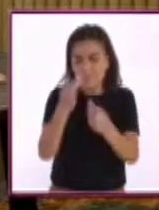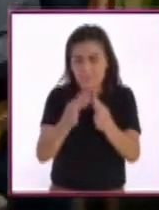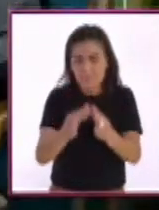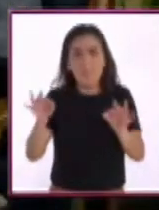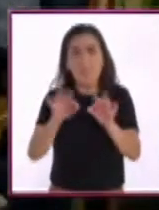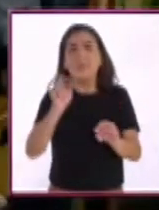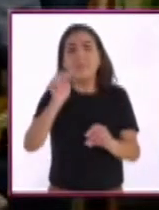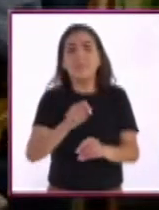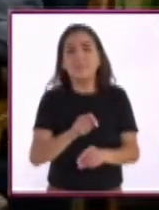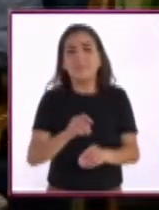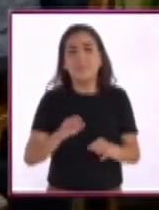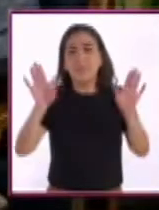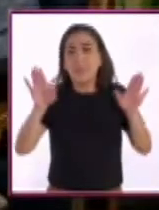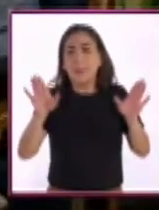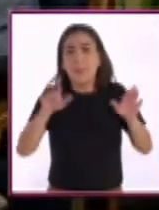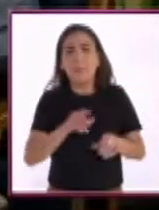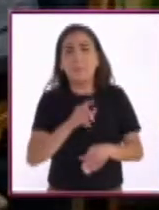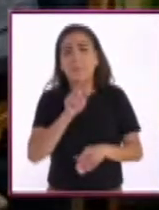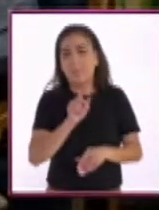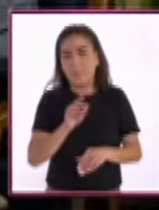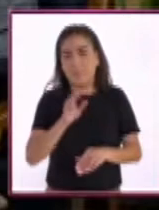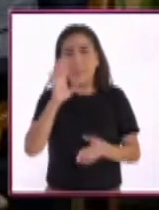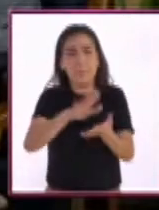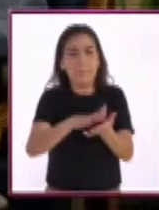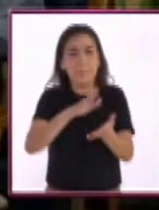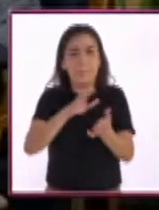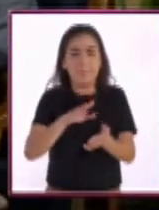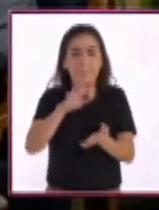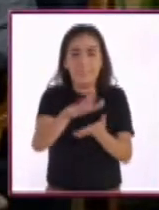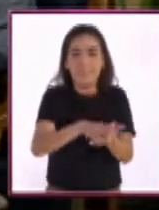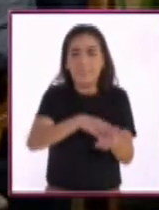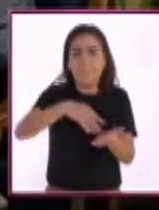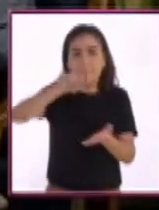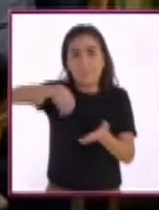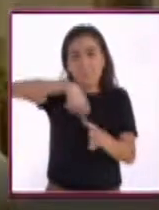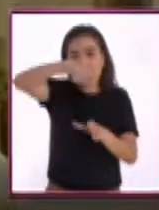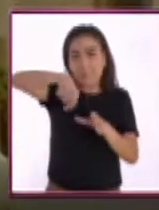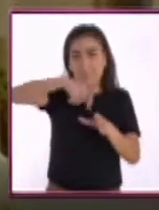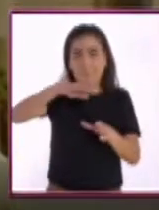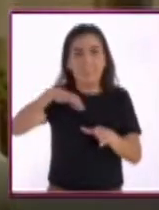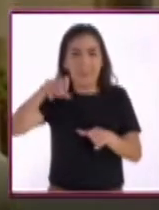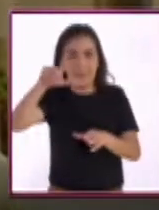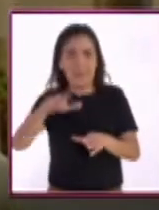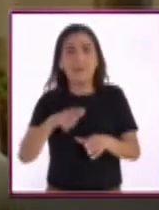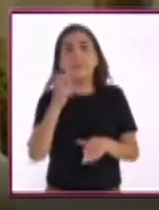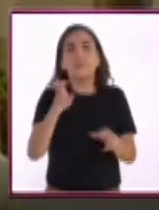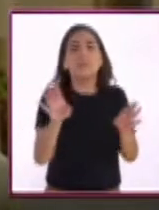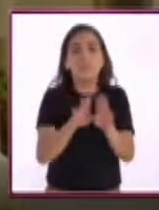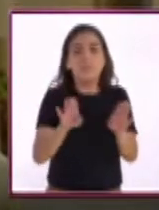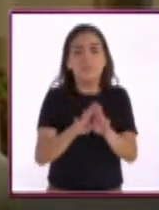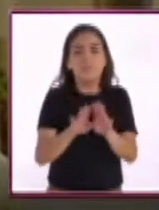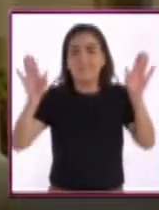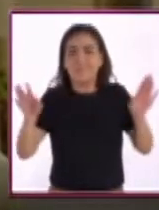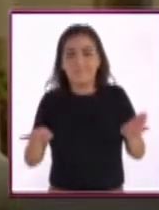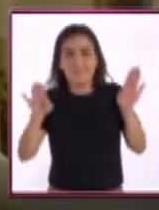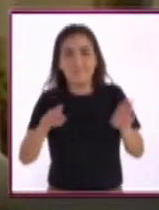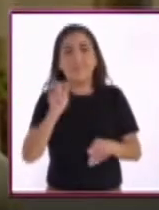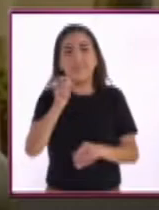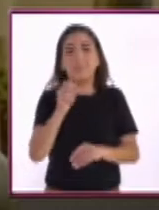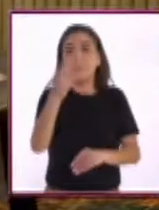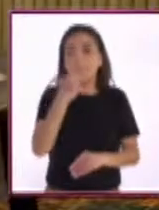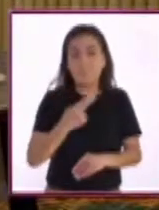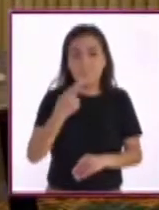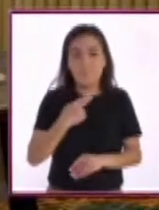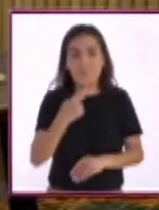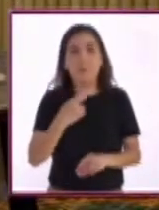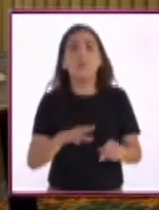importantes las abejas? La respuesta es sencilla. Si desaparecieran, la humanidad también lo haría. El papel que juegan las abejas en el medio